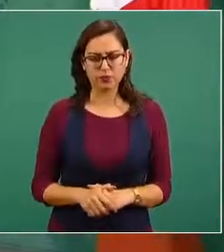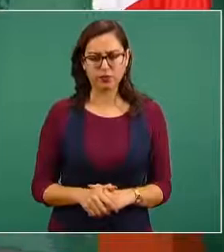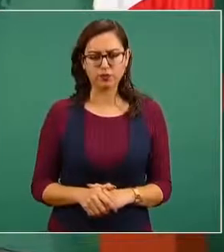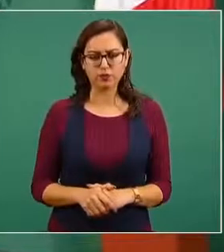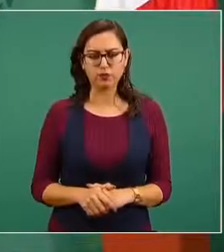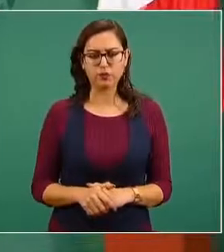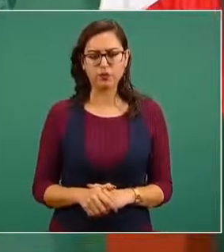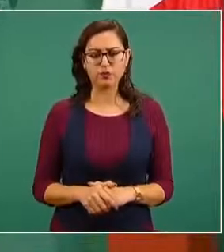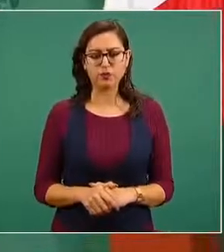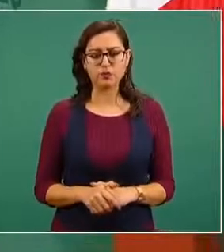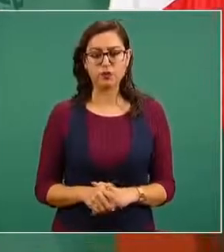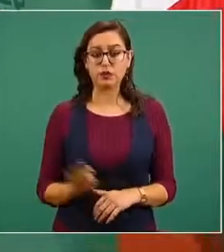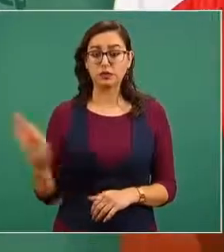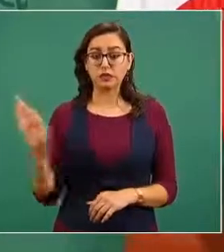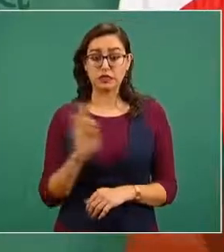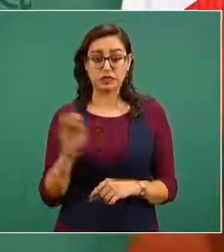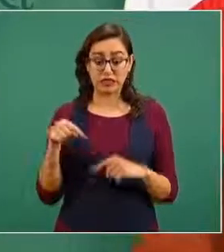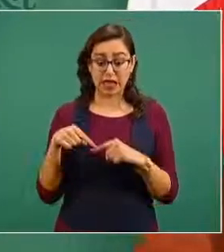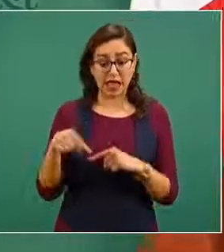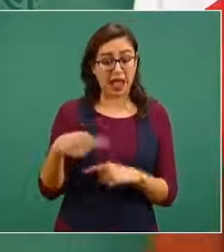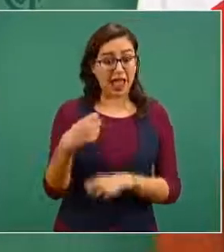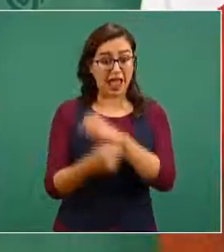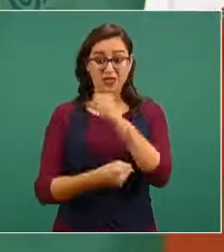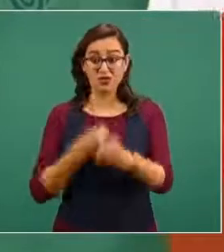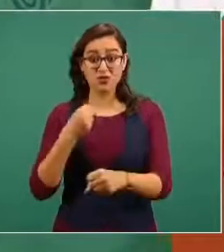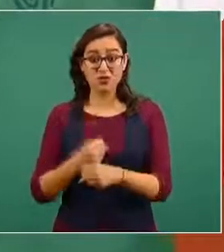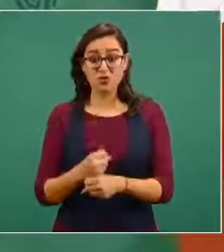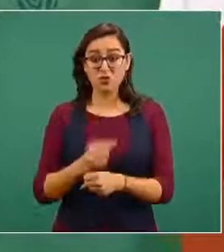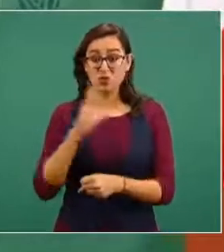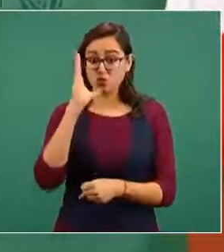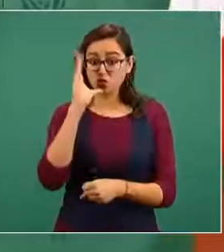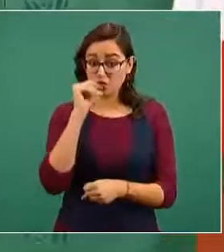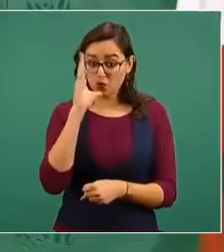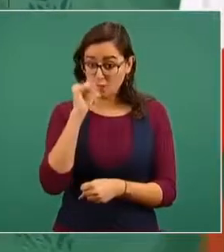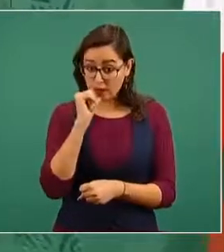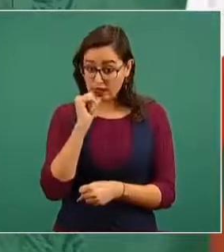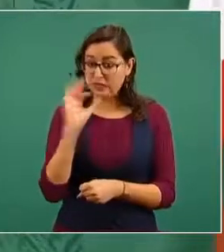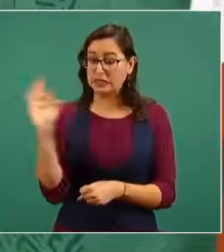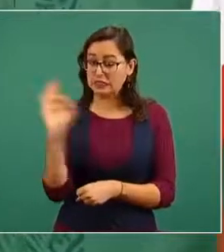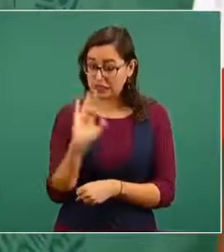si no se puede para este año porque ya hay compromisos ya se